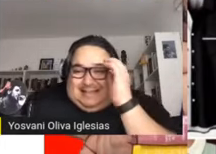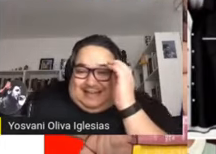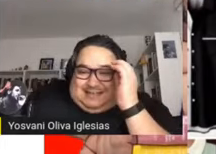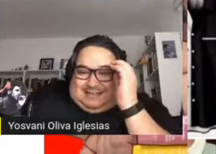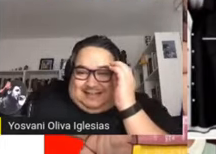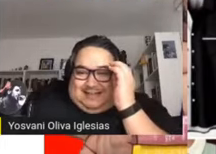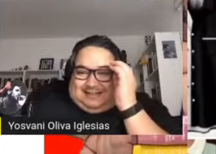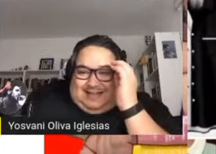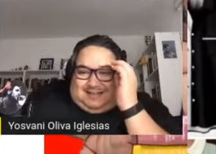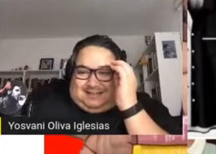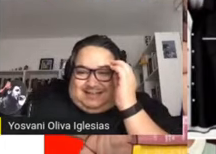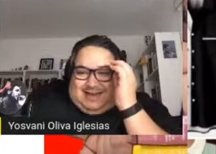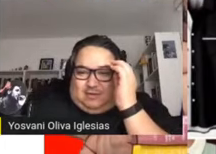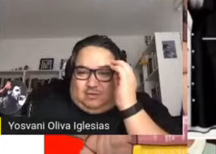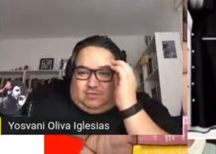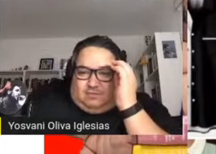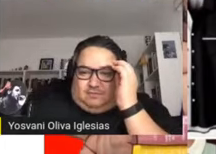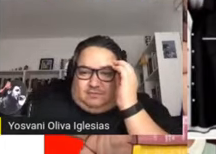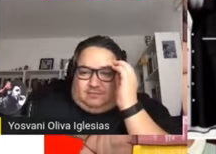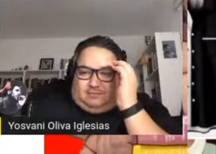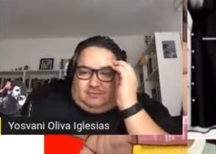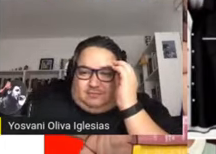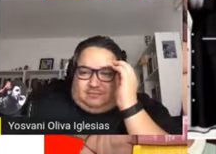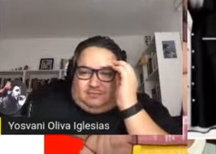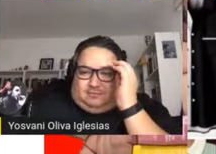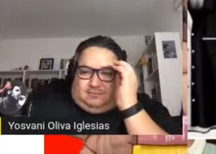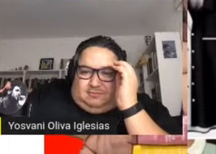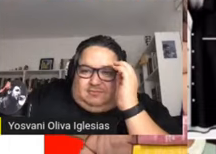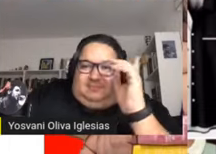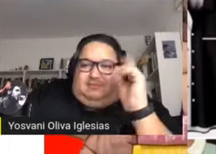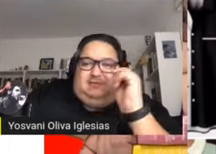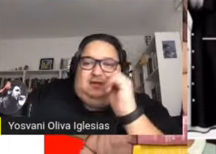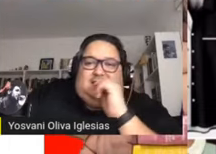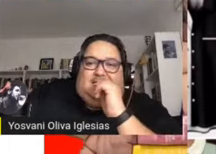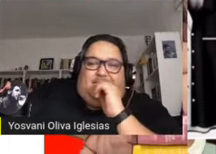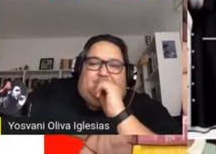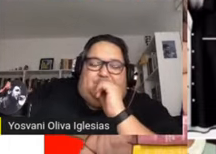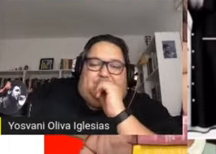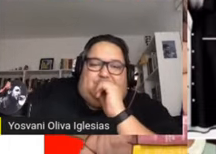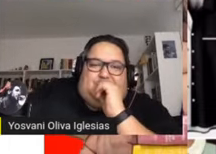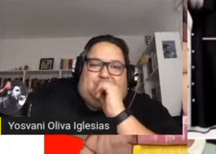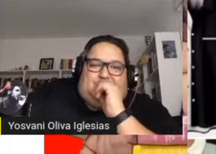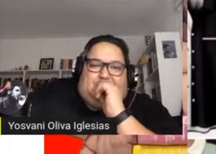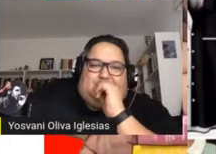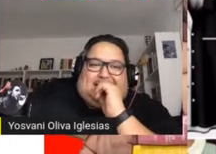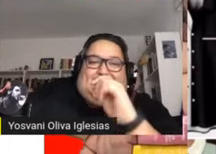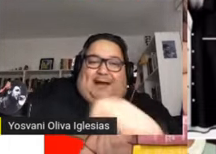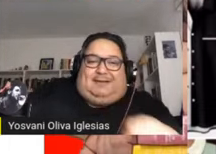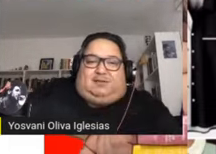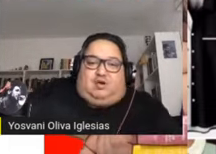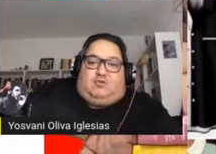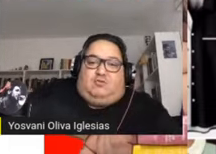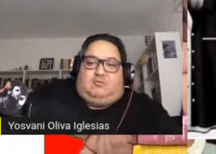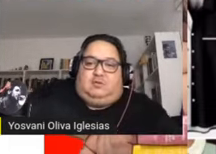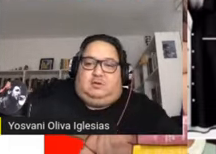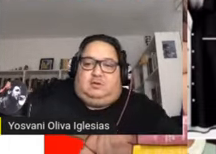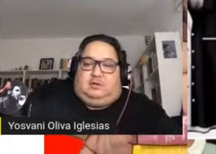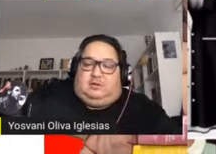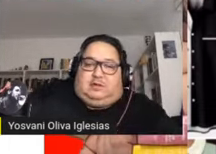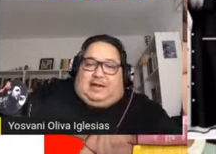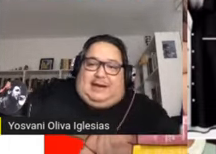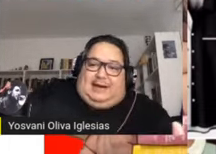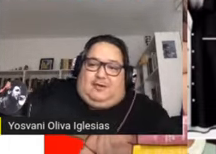Es decir, está diciendo que la visión